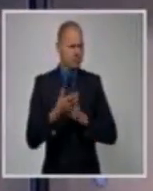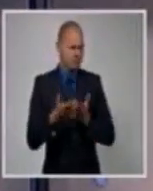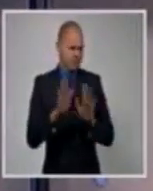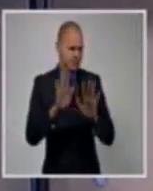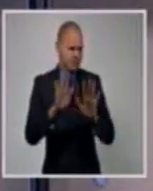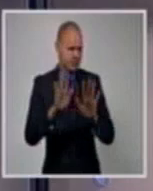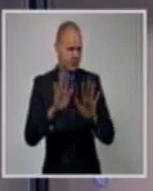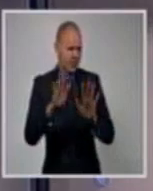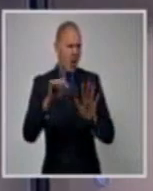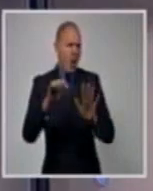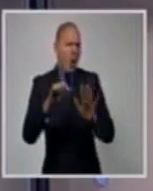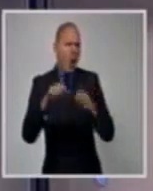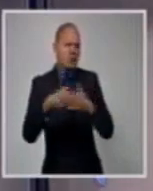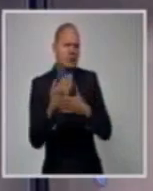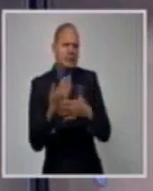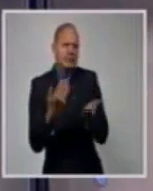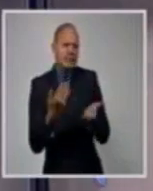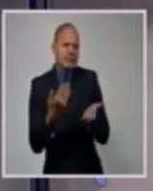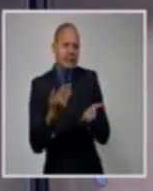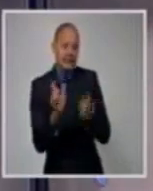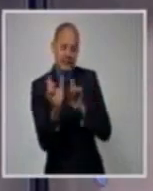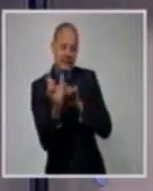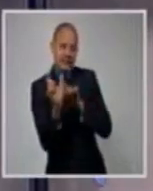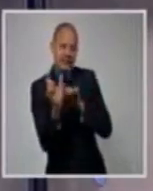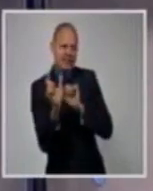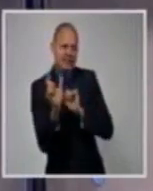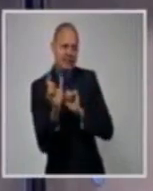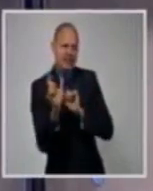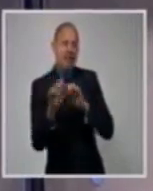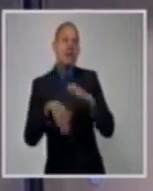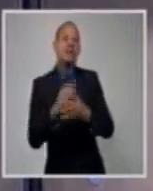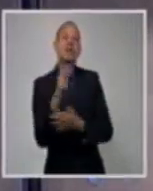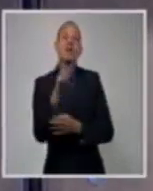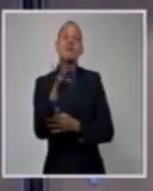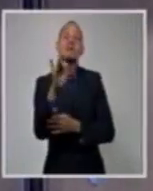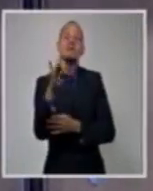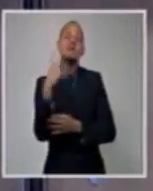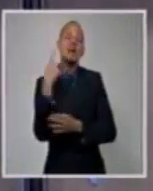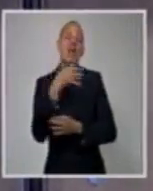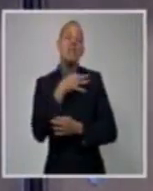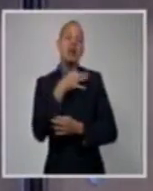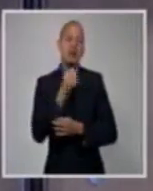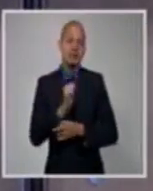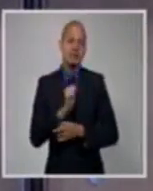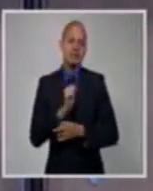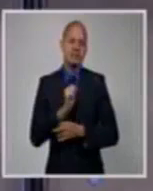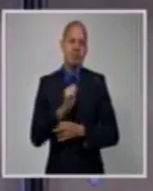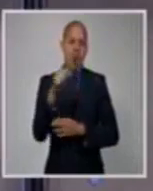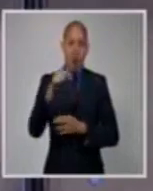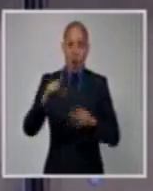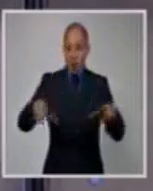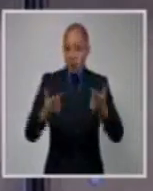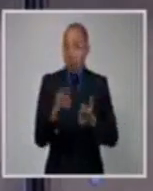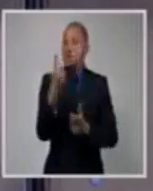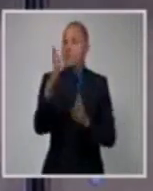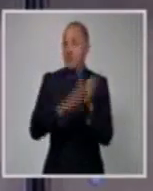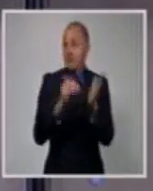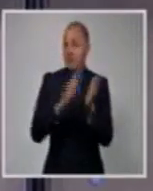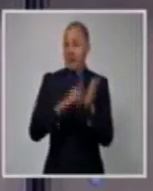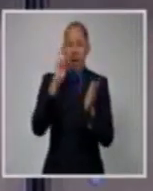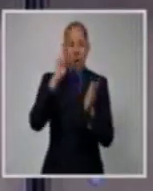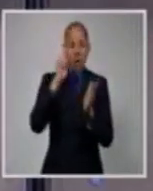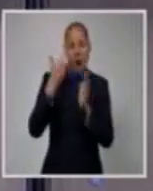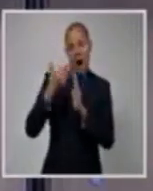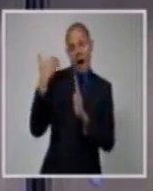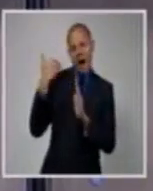exactamente dos meses de que un grupo de jóvenes se concentraran, recuerdan, en las afueras del Ministerio de Cultura. Ellos